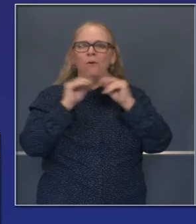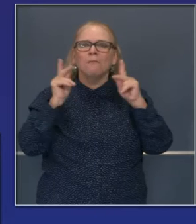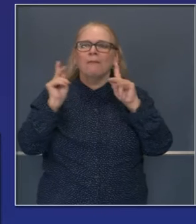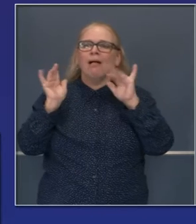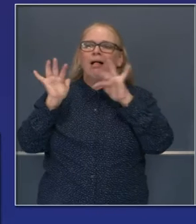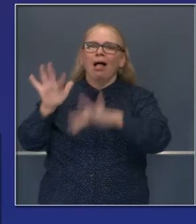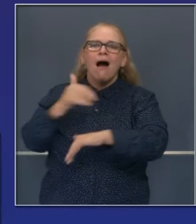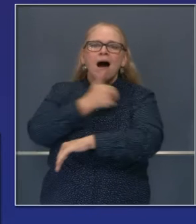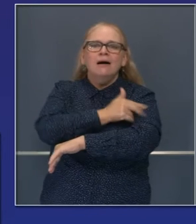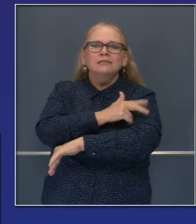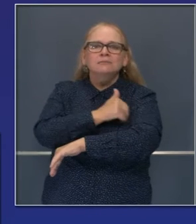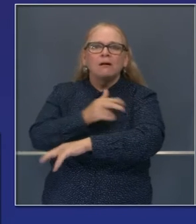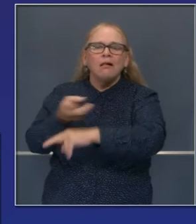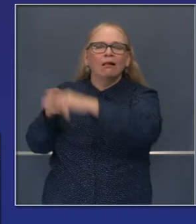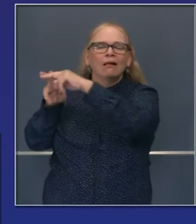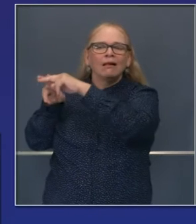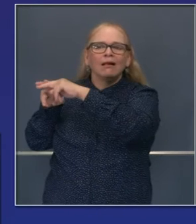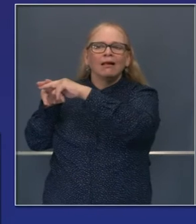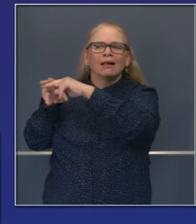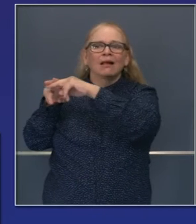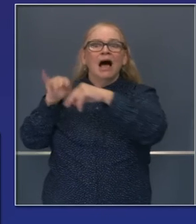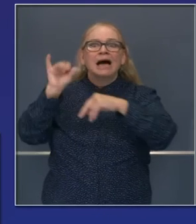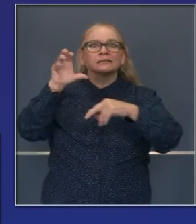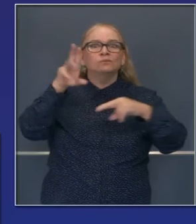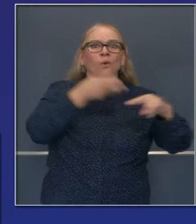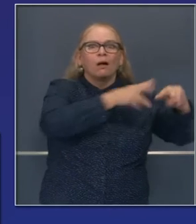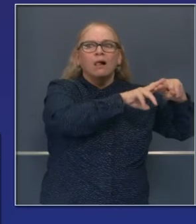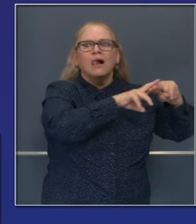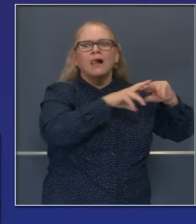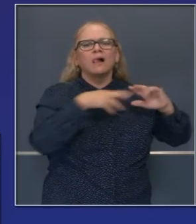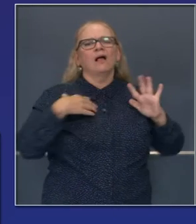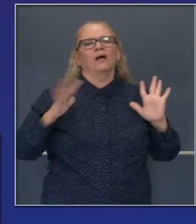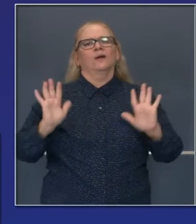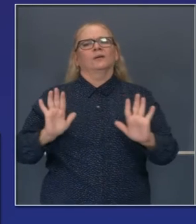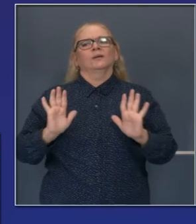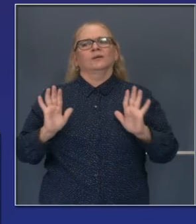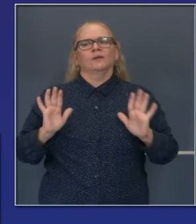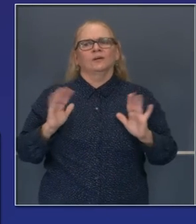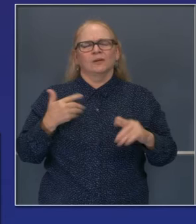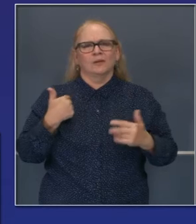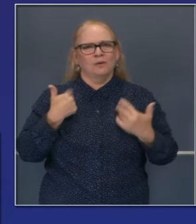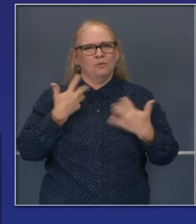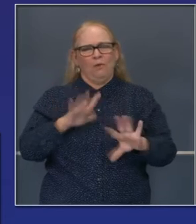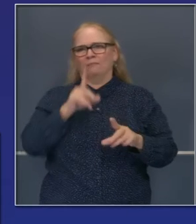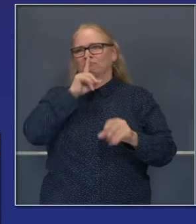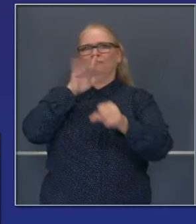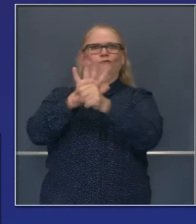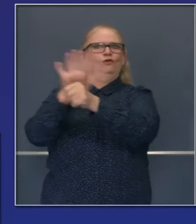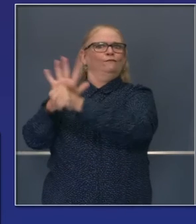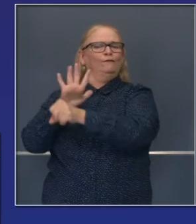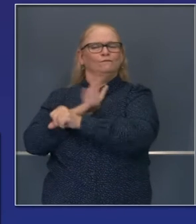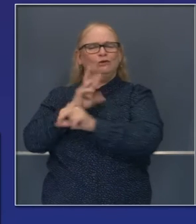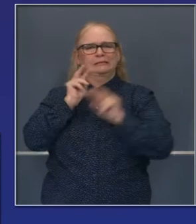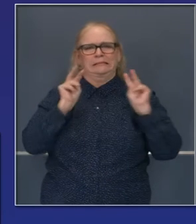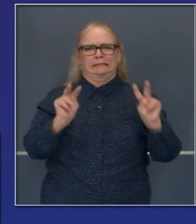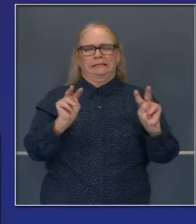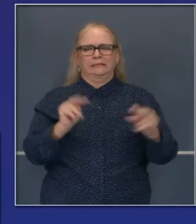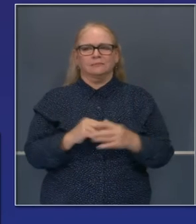aumento en el índice de hospitalizaciones e ingresos a unidades de cuidados intensivos. Esta transparencia